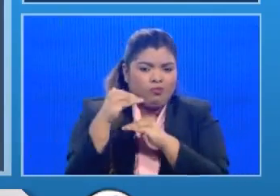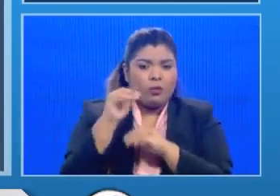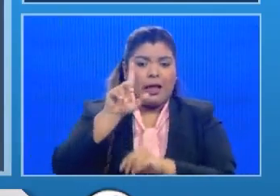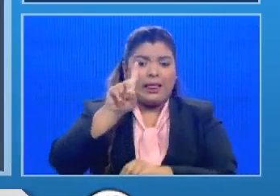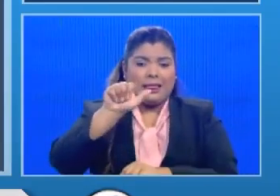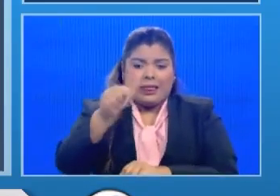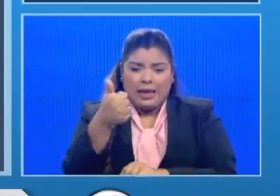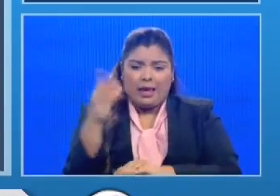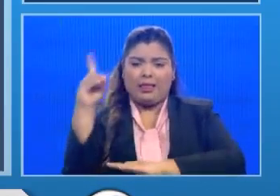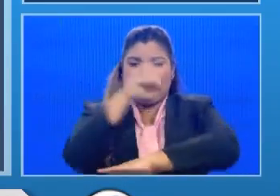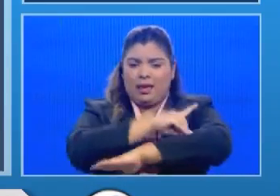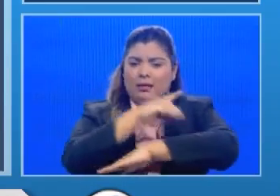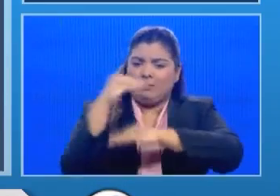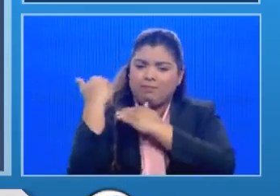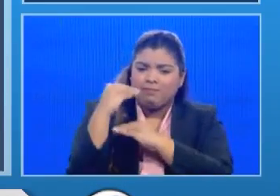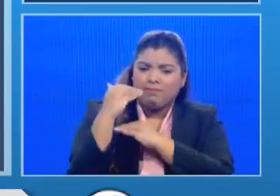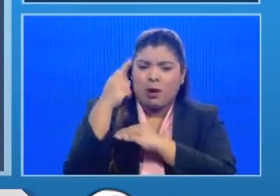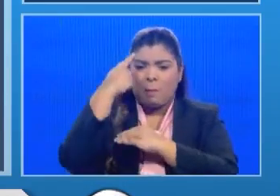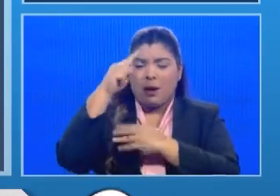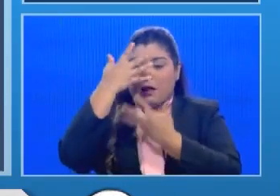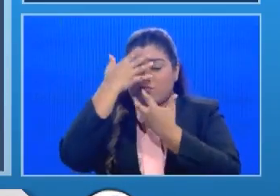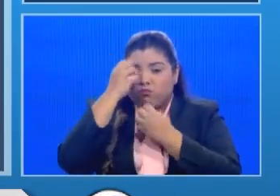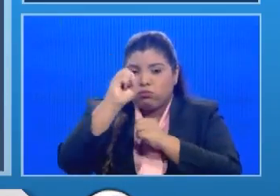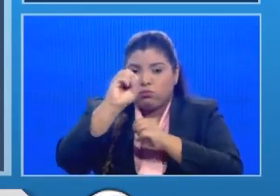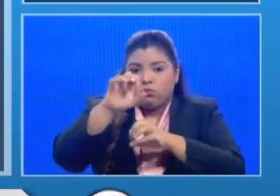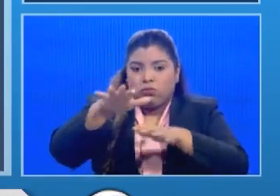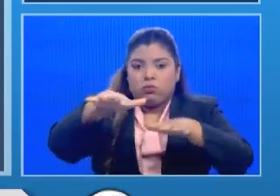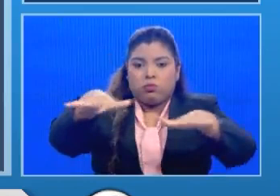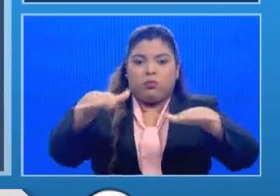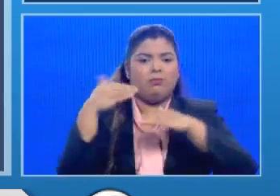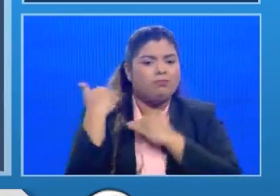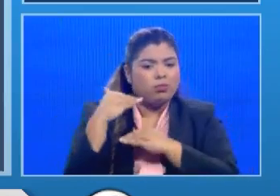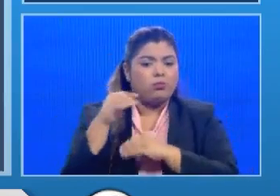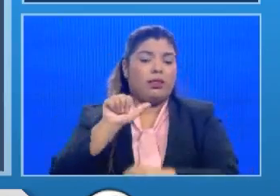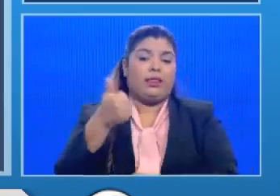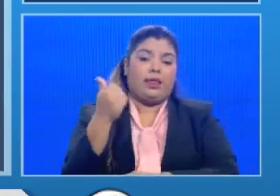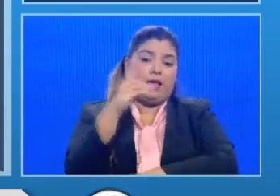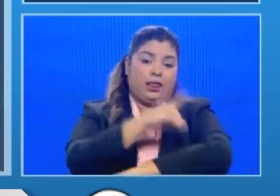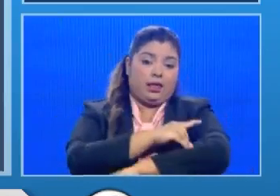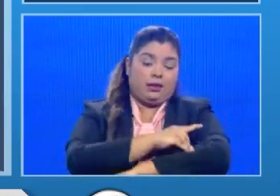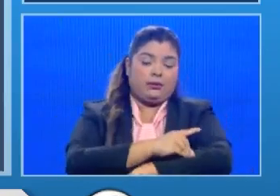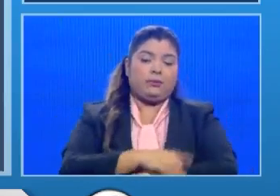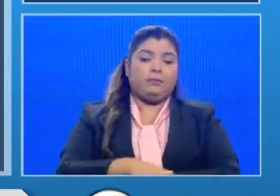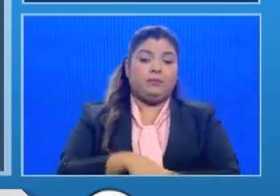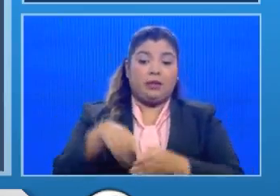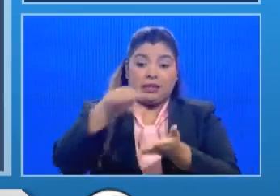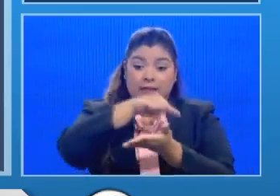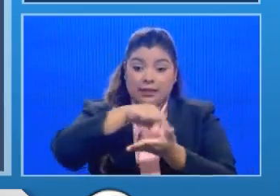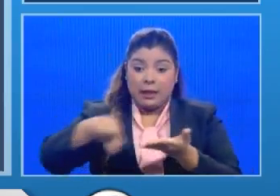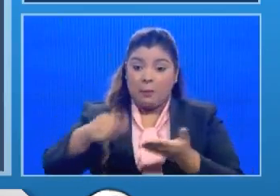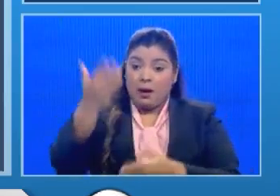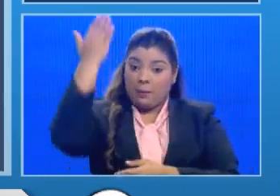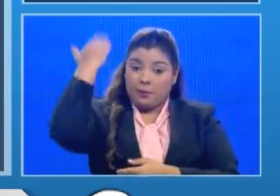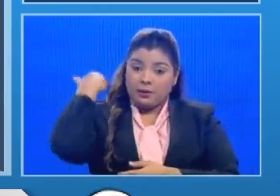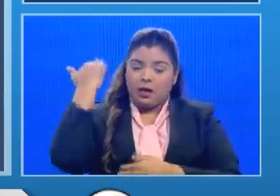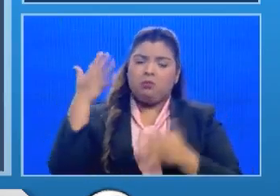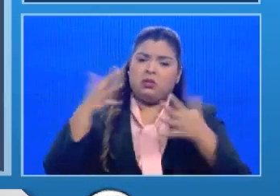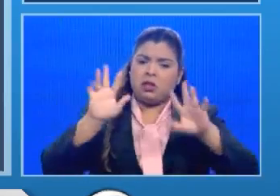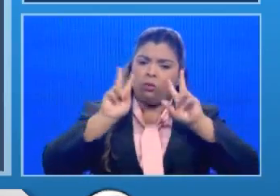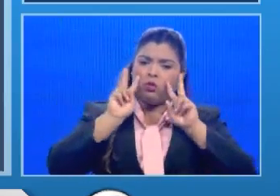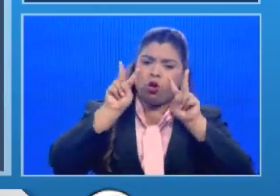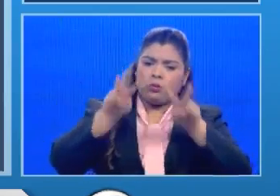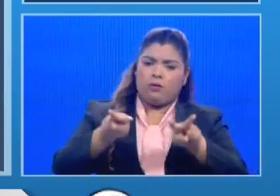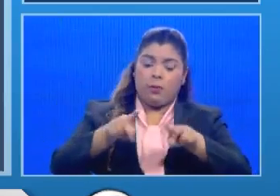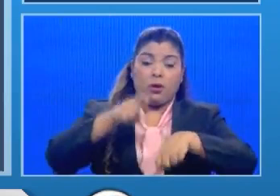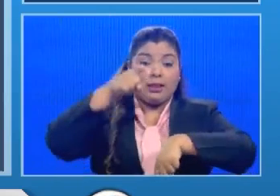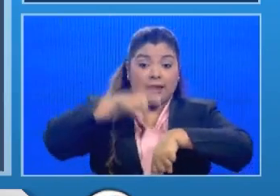de duplicación. Posterior a la información que presentamos la semana pasada, hemos observado que el